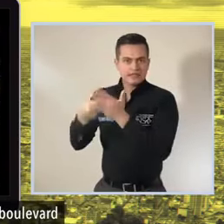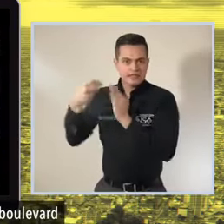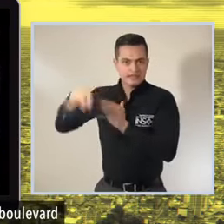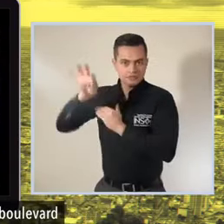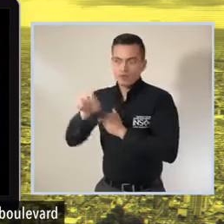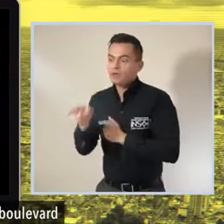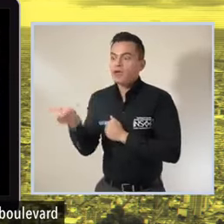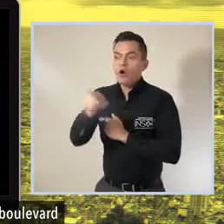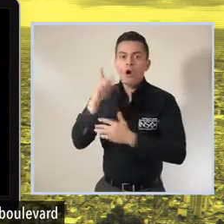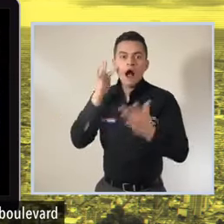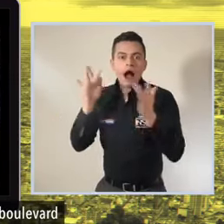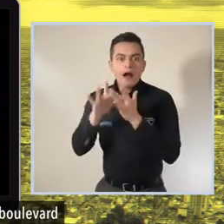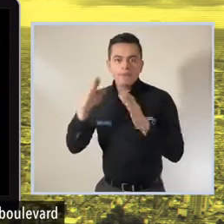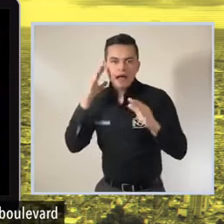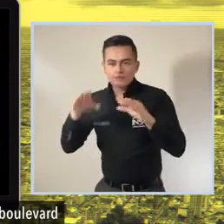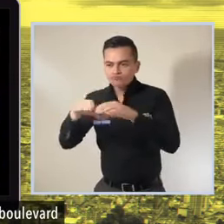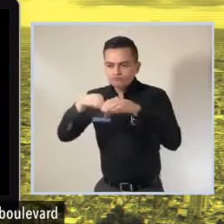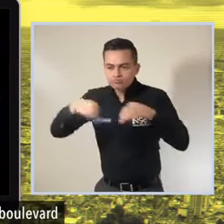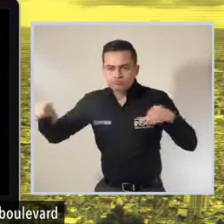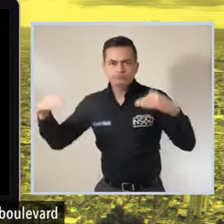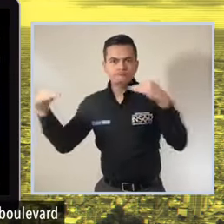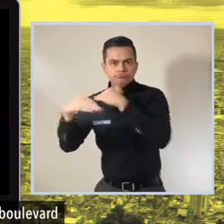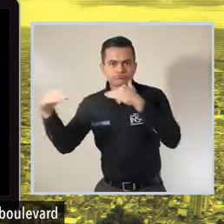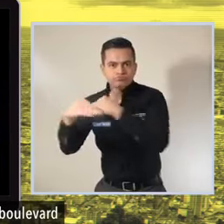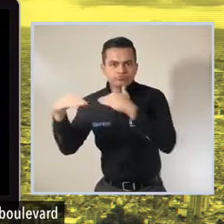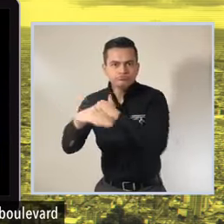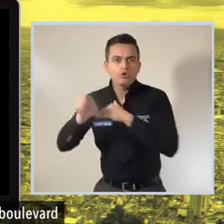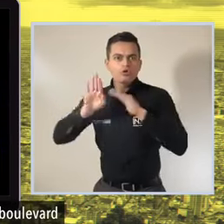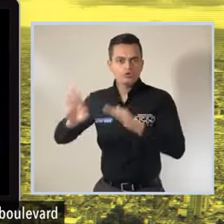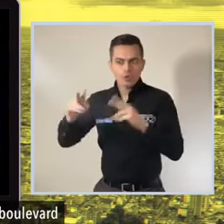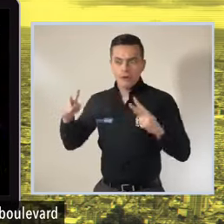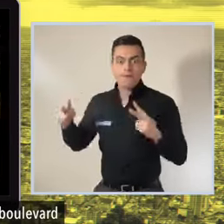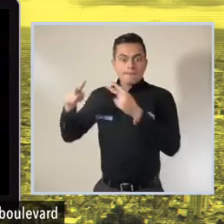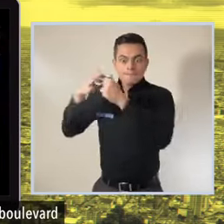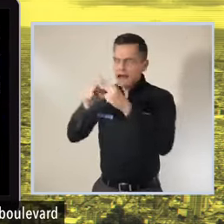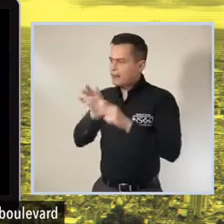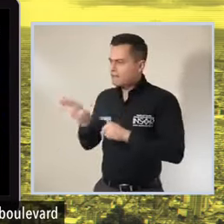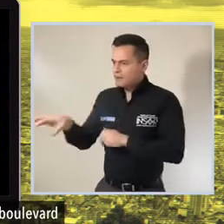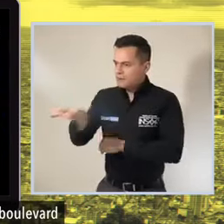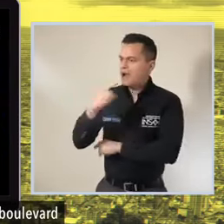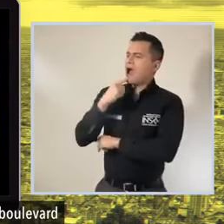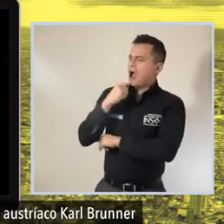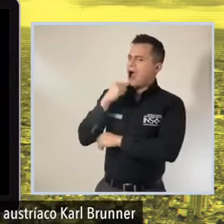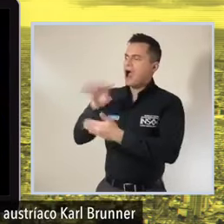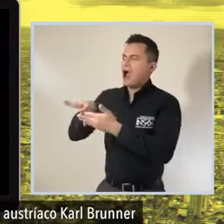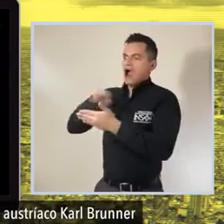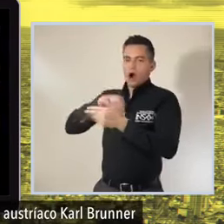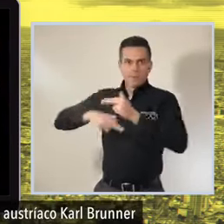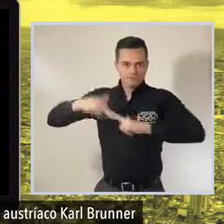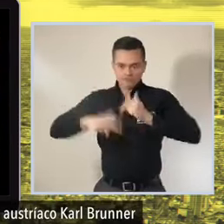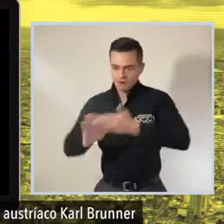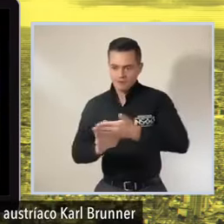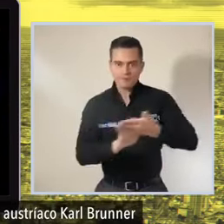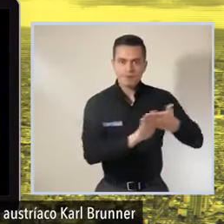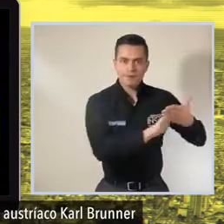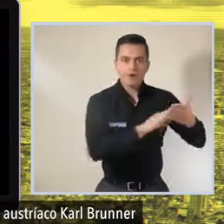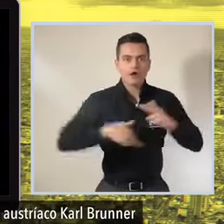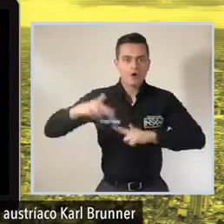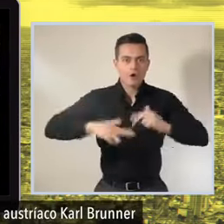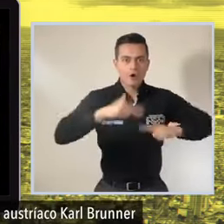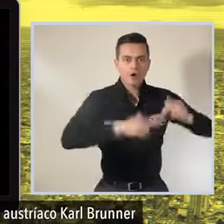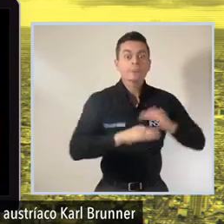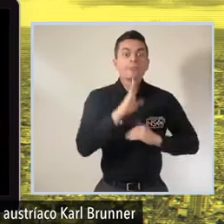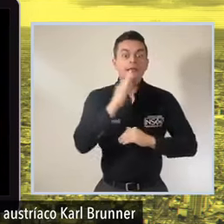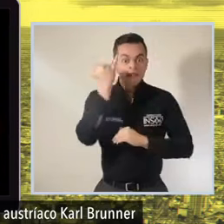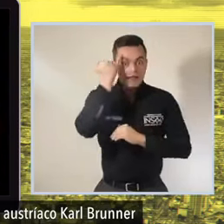ciudades jardín del siglo XIX y los boulevards propuestos por Haussmann en París quien concebió la idea